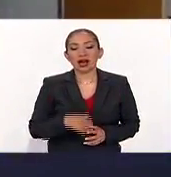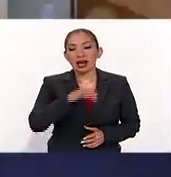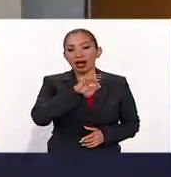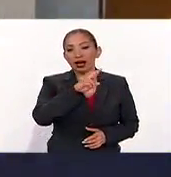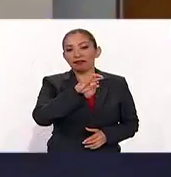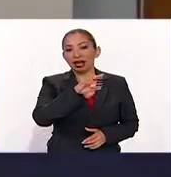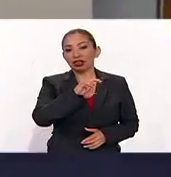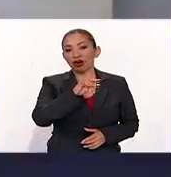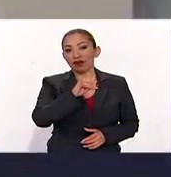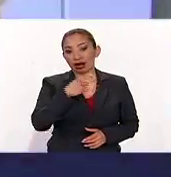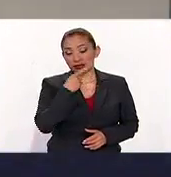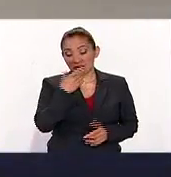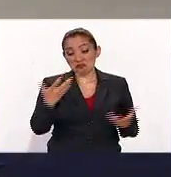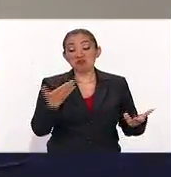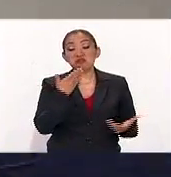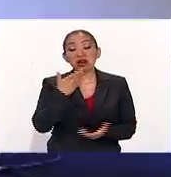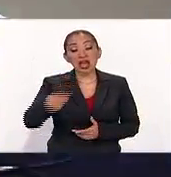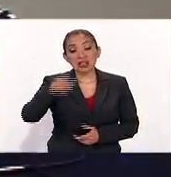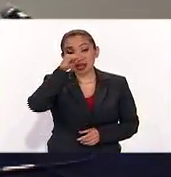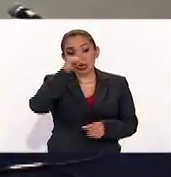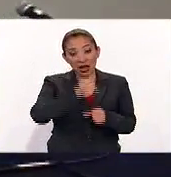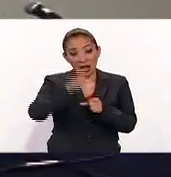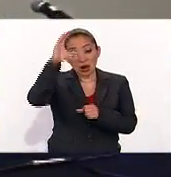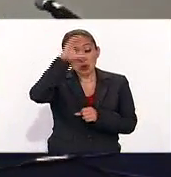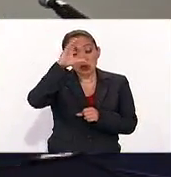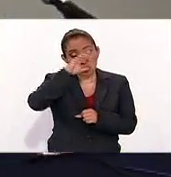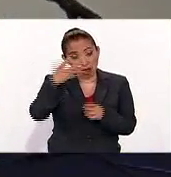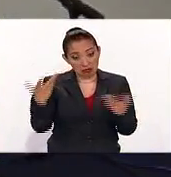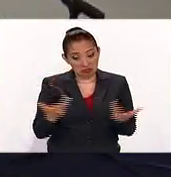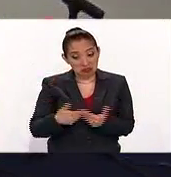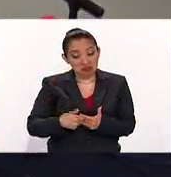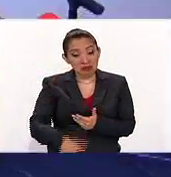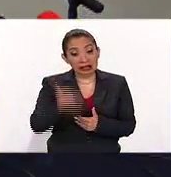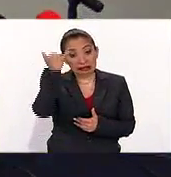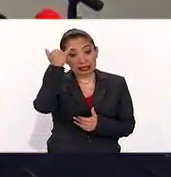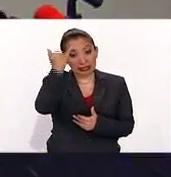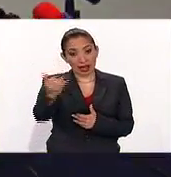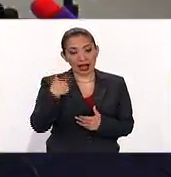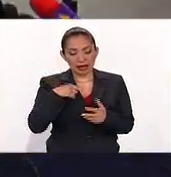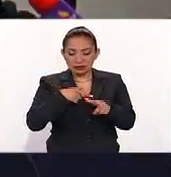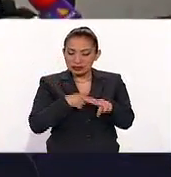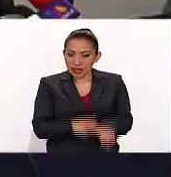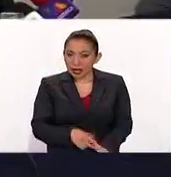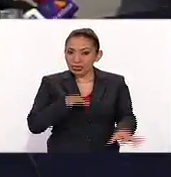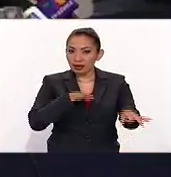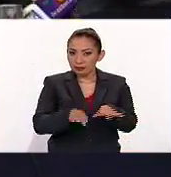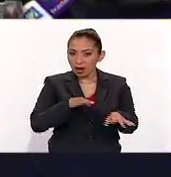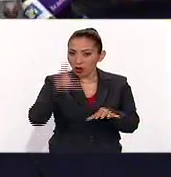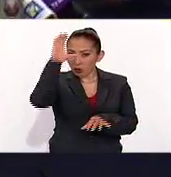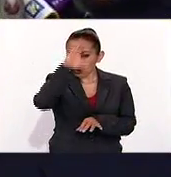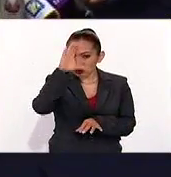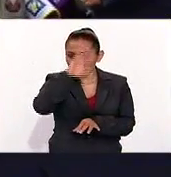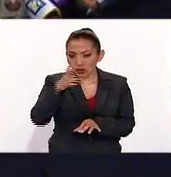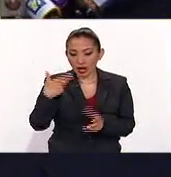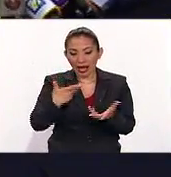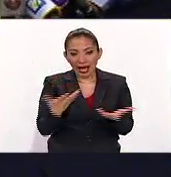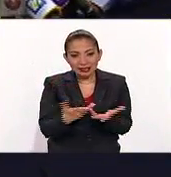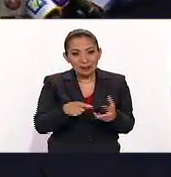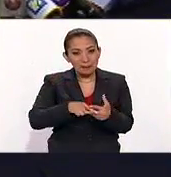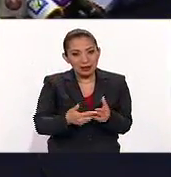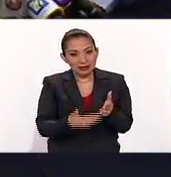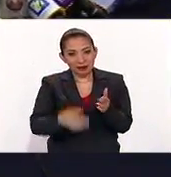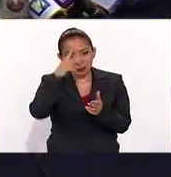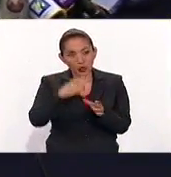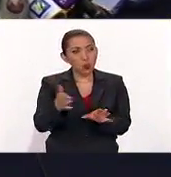Tobari de Teresa celebró la creación de la Secretaría de Cultura, una iniciativa que da continuidad al trabajo cultural emprendido en México